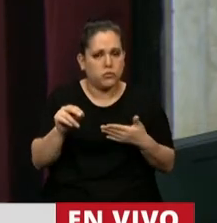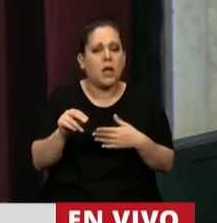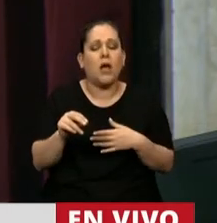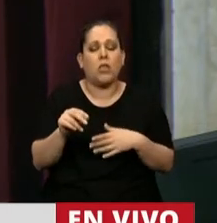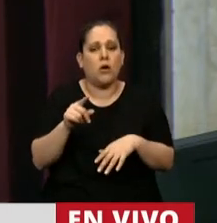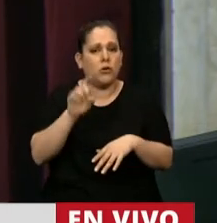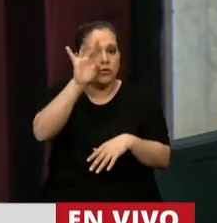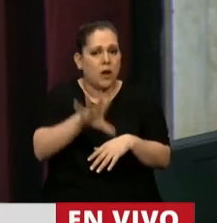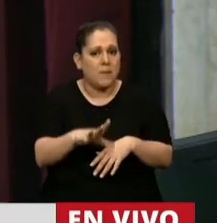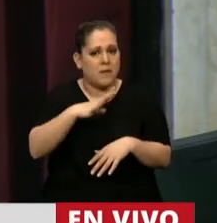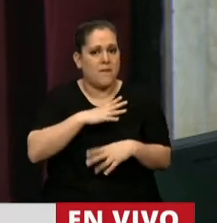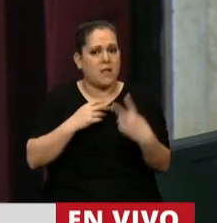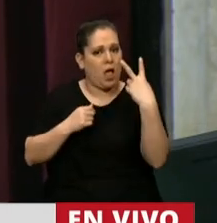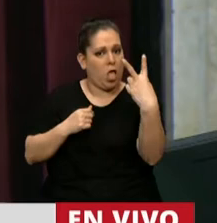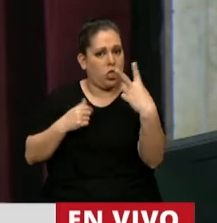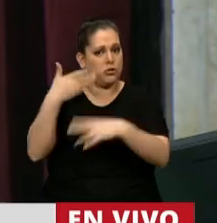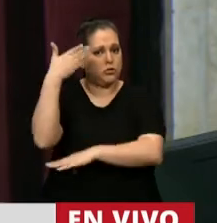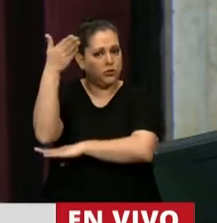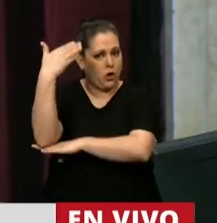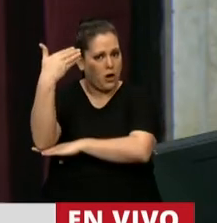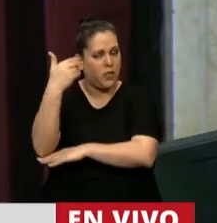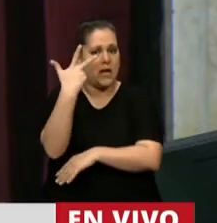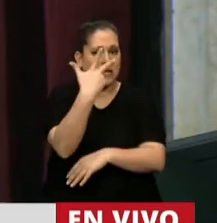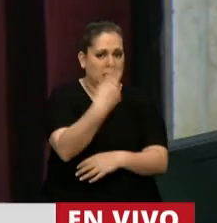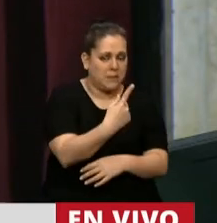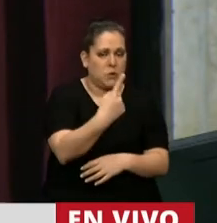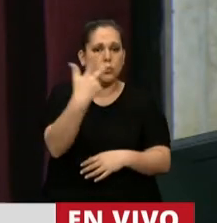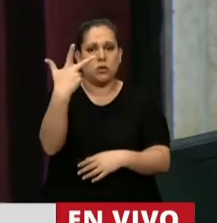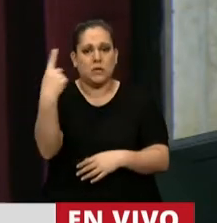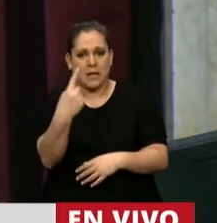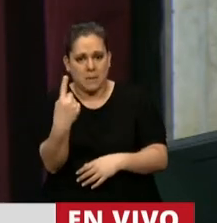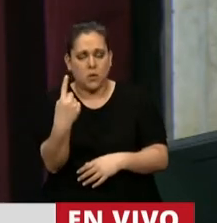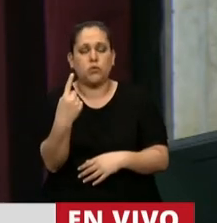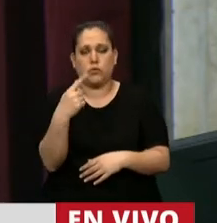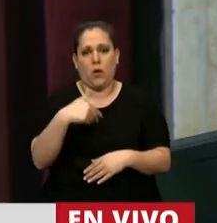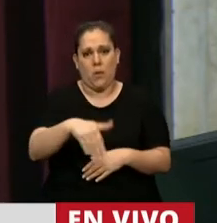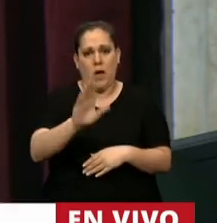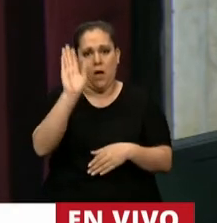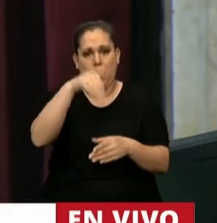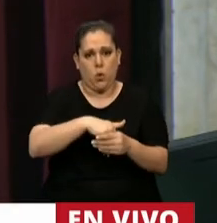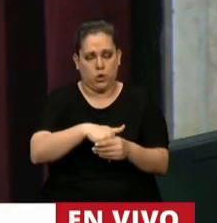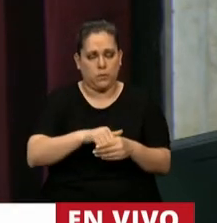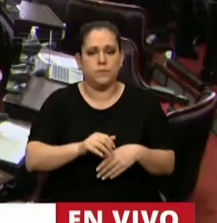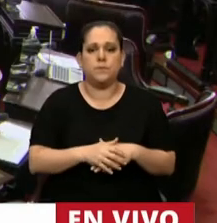quedan solamente dos oradores de tres minutos y se va a pasar a votar. Adelante, diputada.